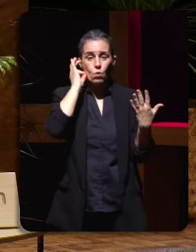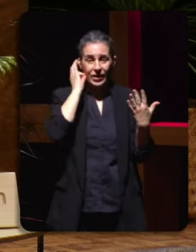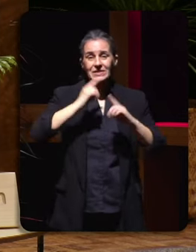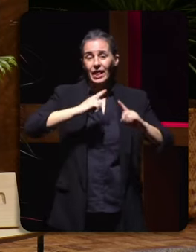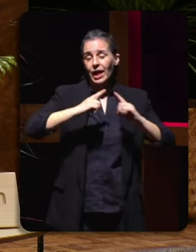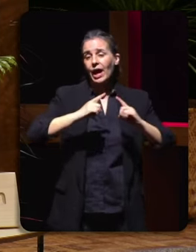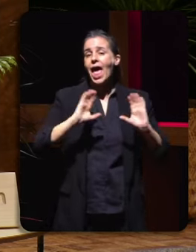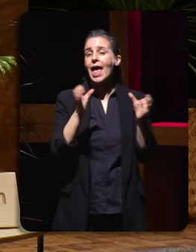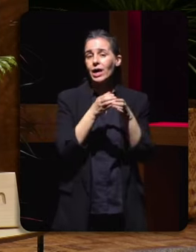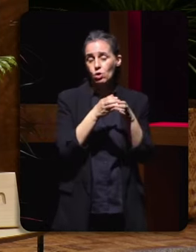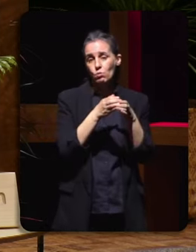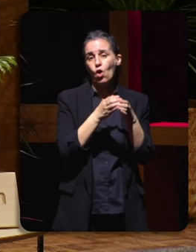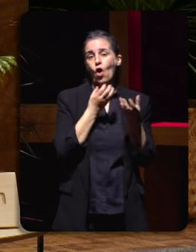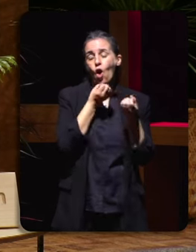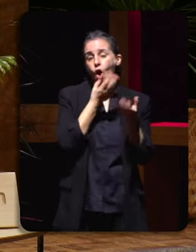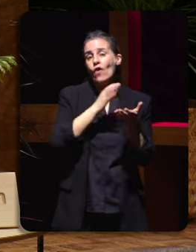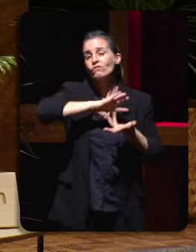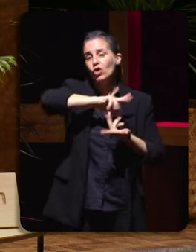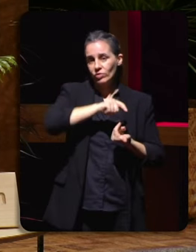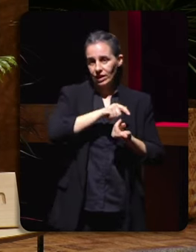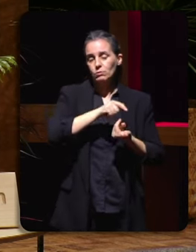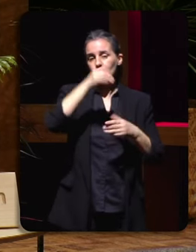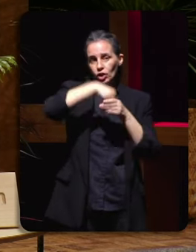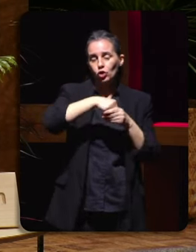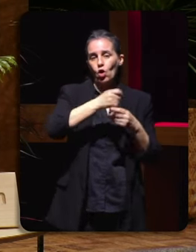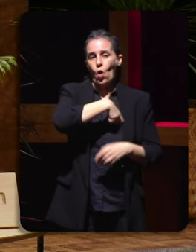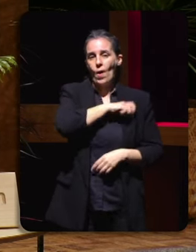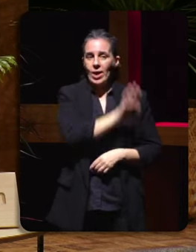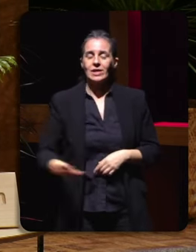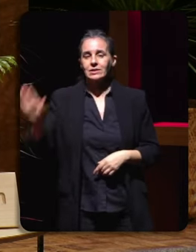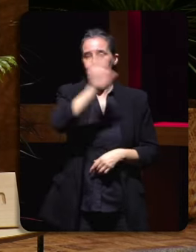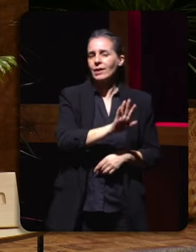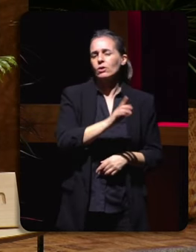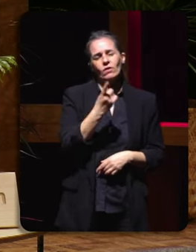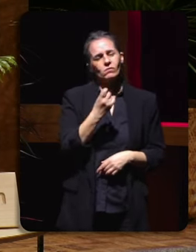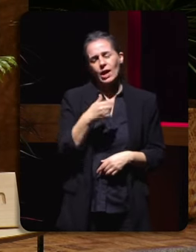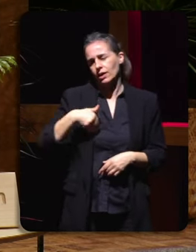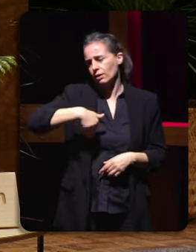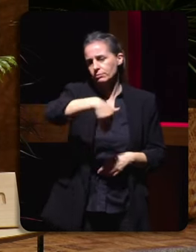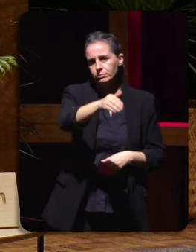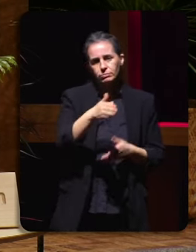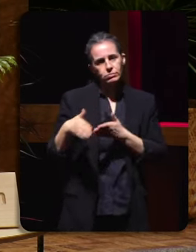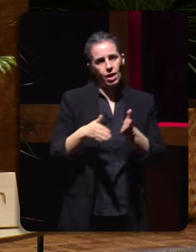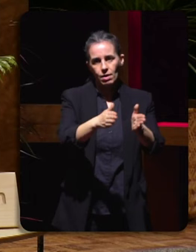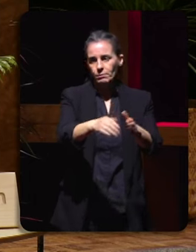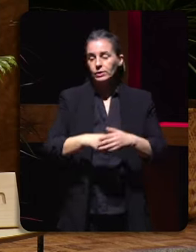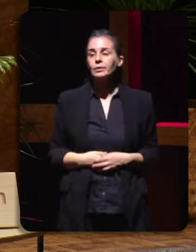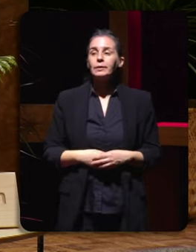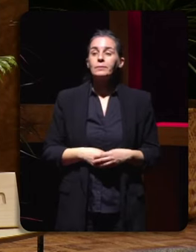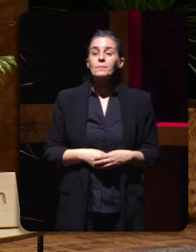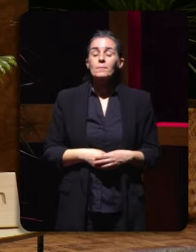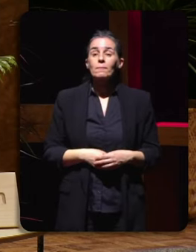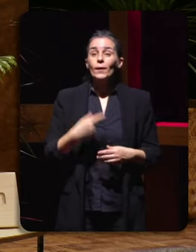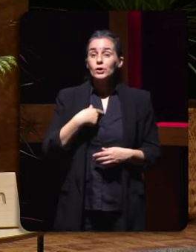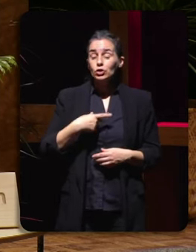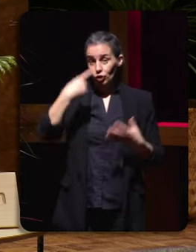emisoras de España desde logo un panorama que indica que hai moitísimo por facer bueno en todo caso a mi me parece que é